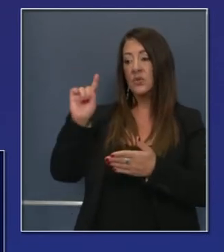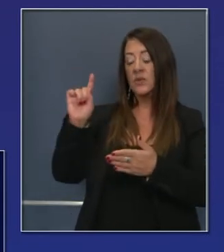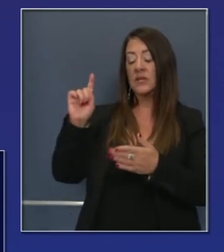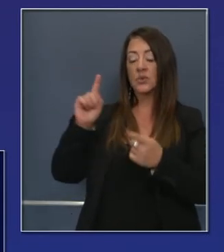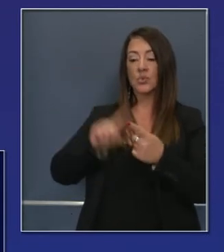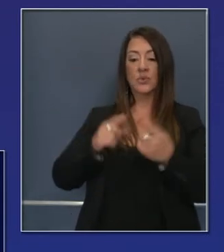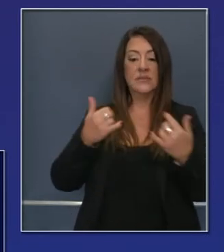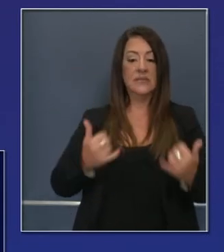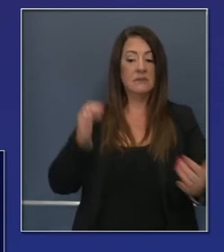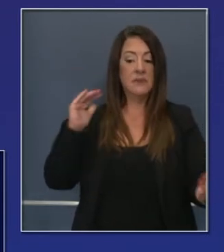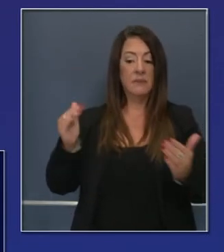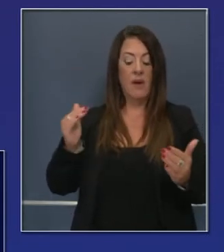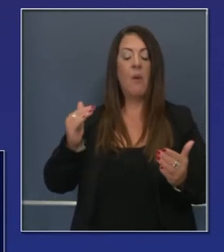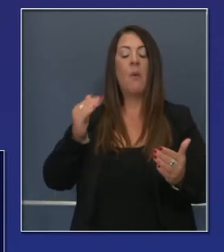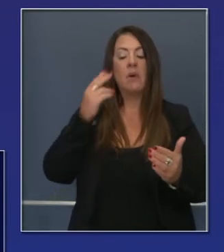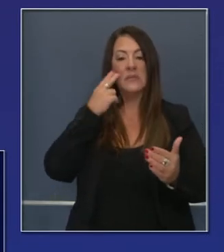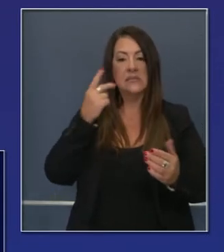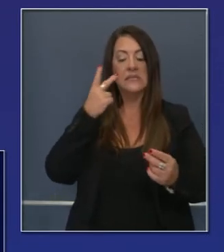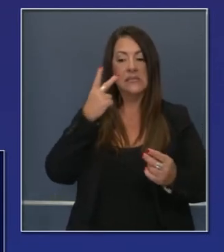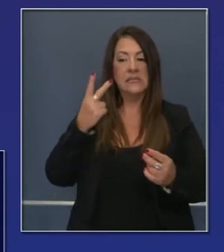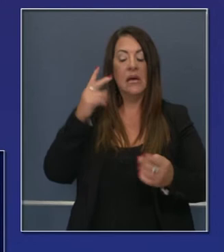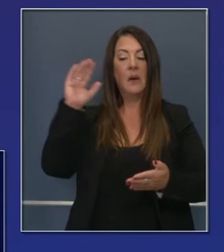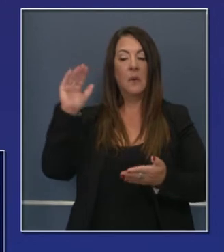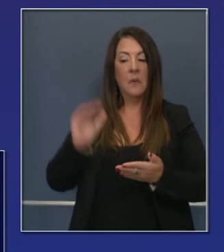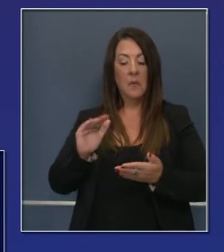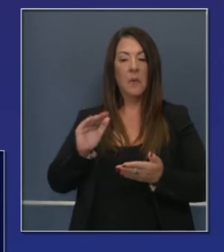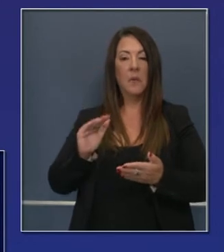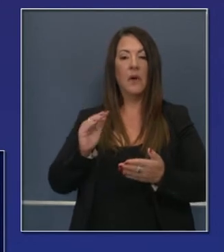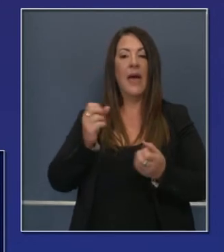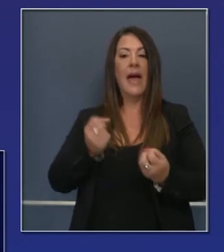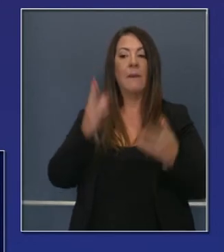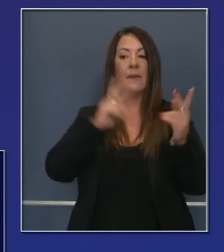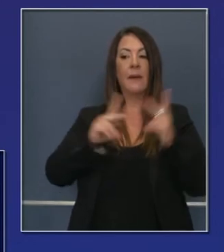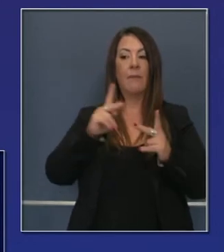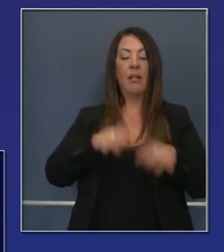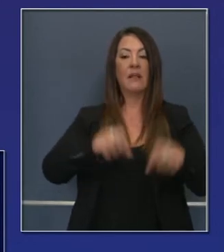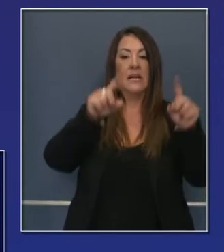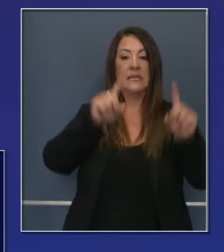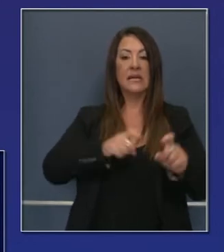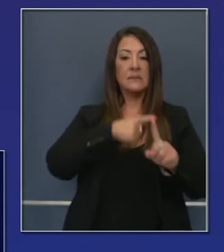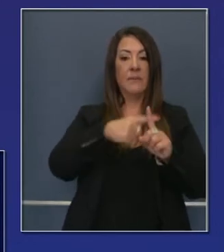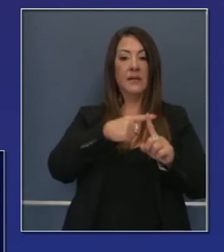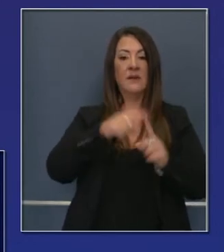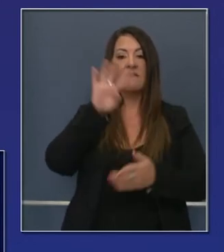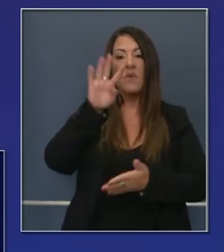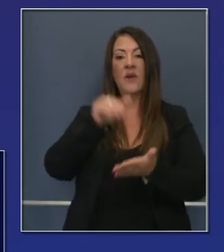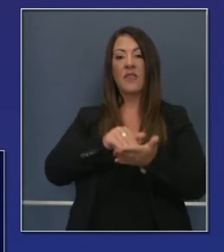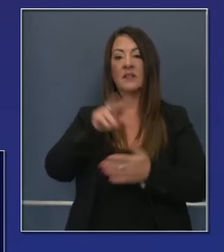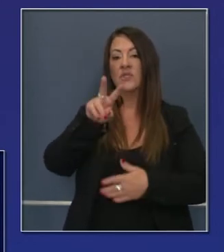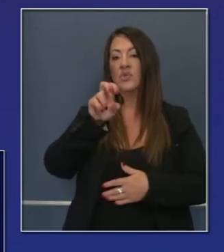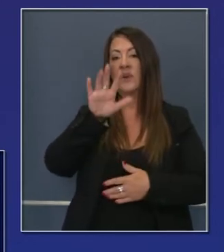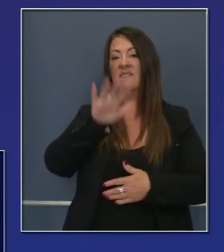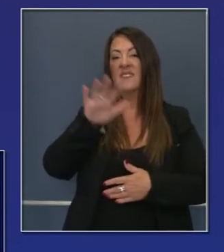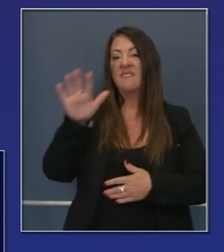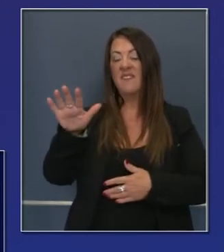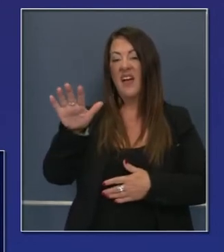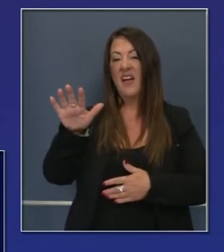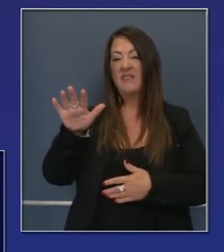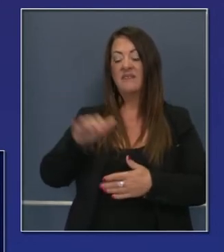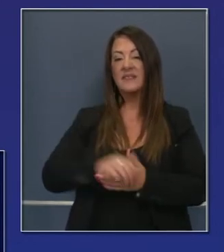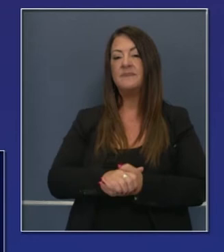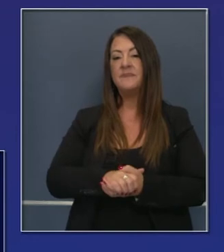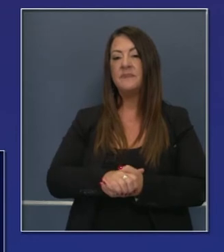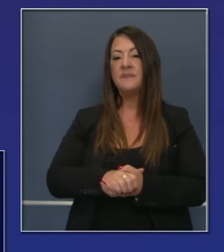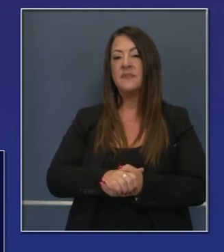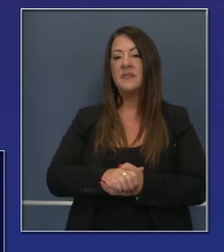completo de casos COVID diecinueve. Cuatro mil doscientos cincuenta y cinco. El promedio de siete días es cuatro mil setecientos ocho.